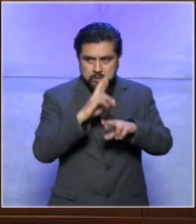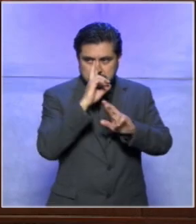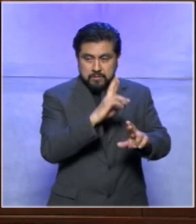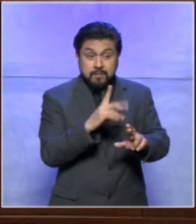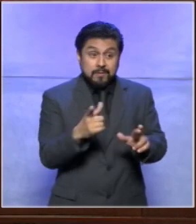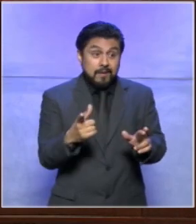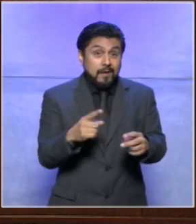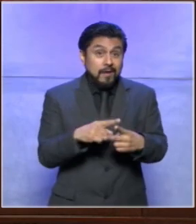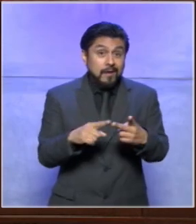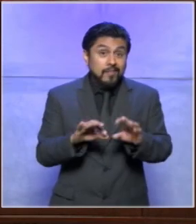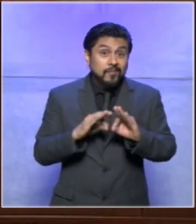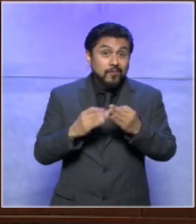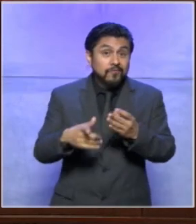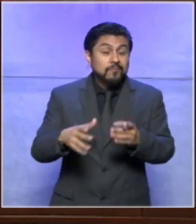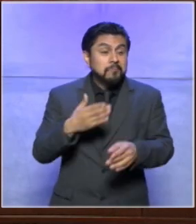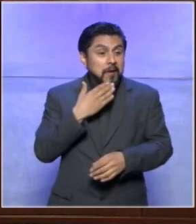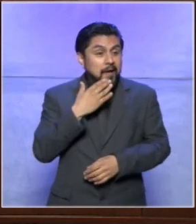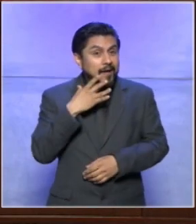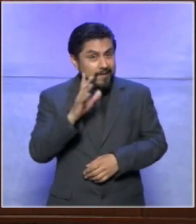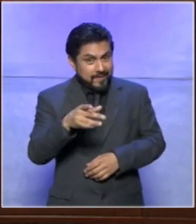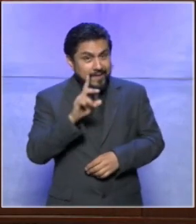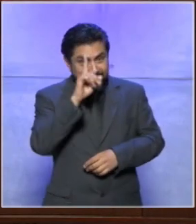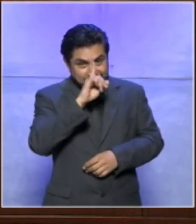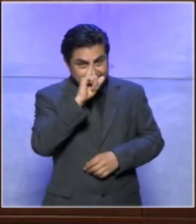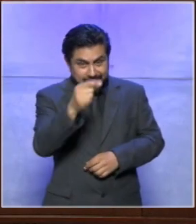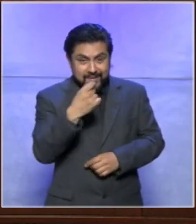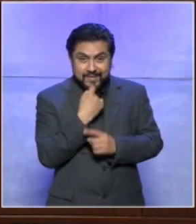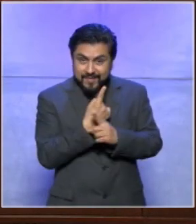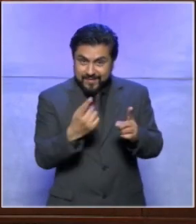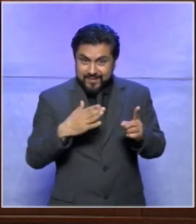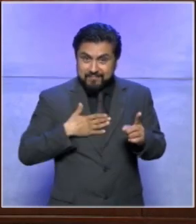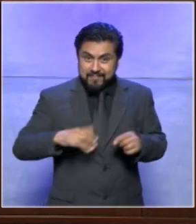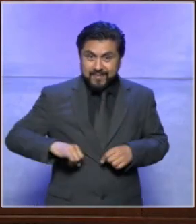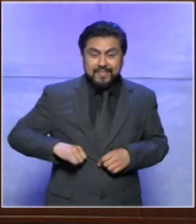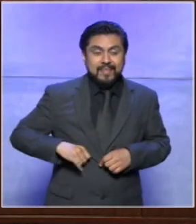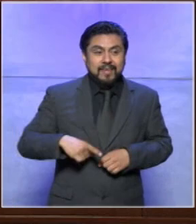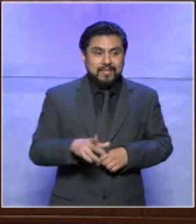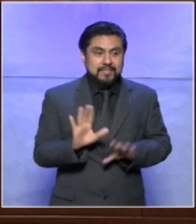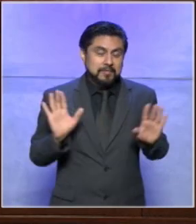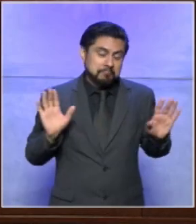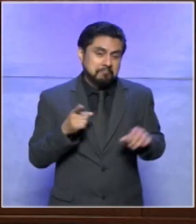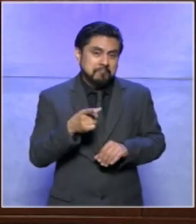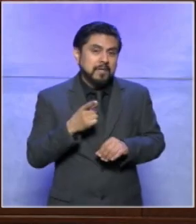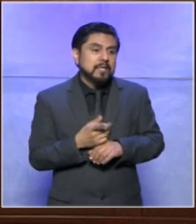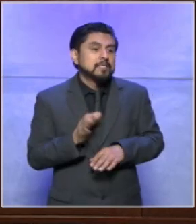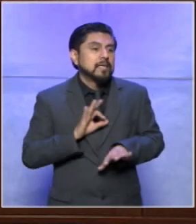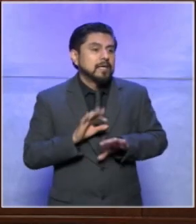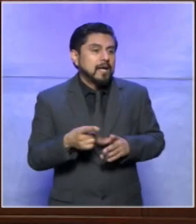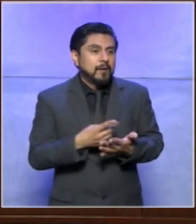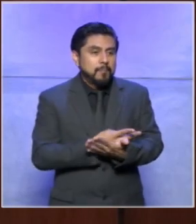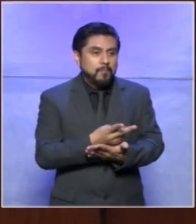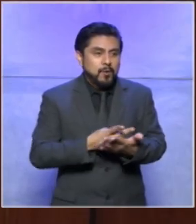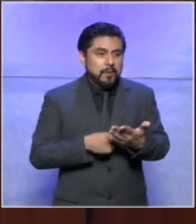pues ahí están dos superpoderes que le pasamos al costo a través de este programa ya sabe usted justicia electoral a la semana un programa del tribunal